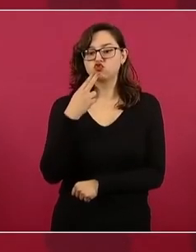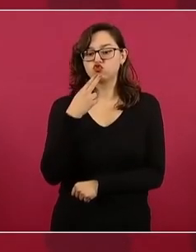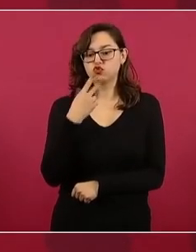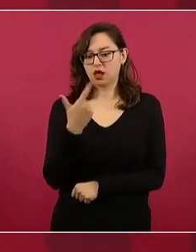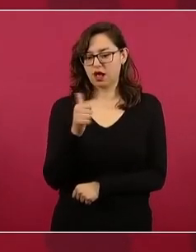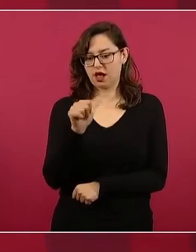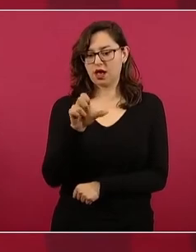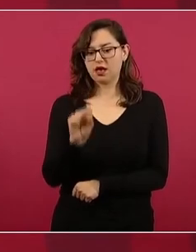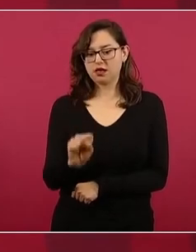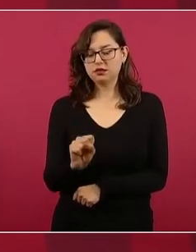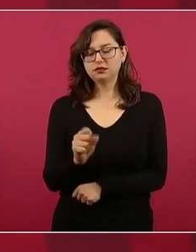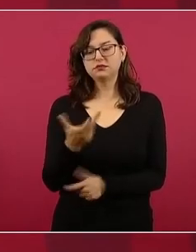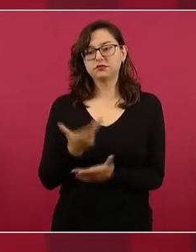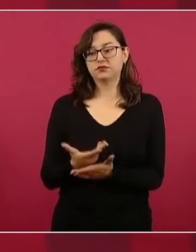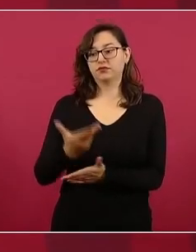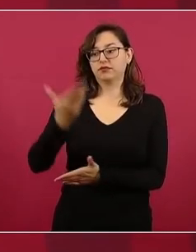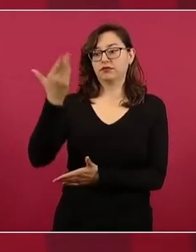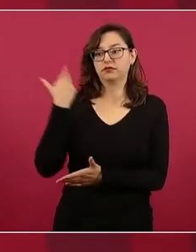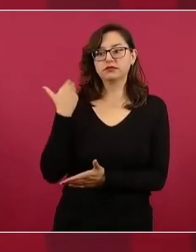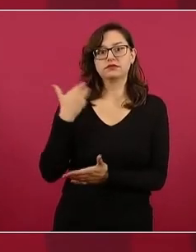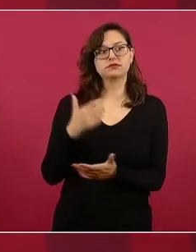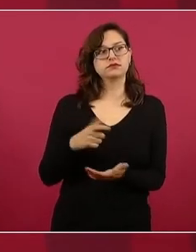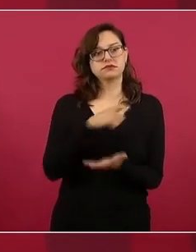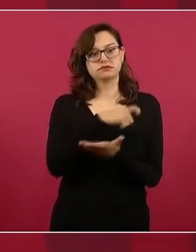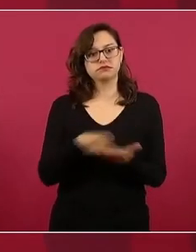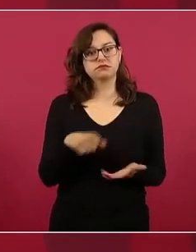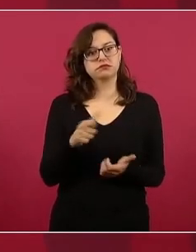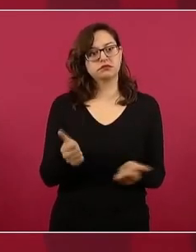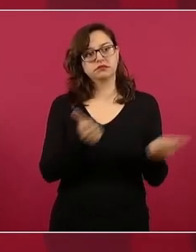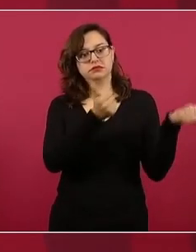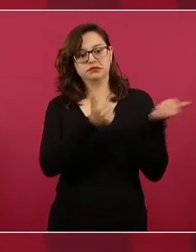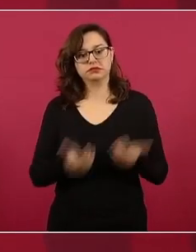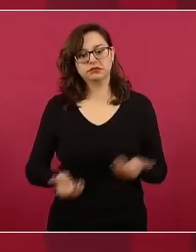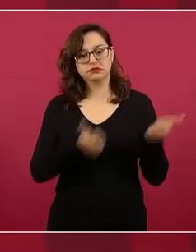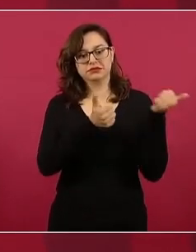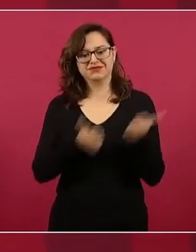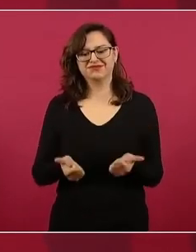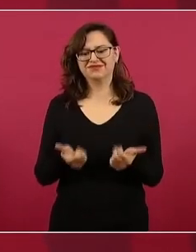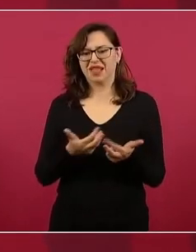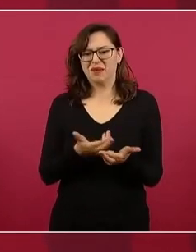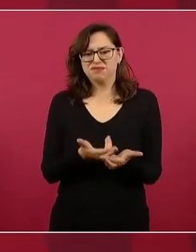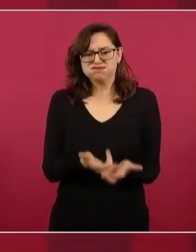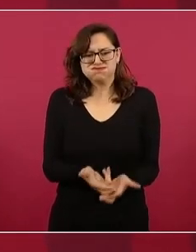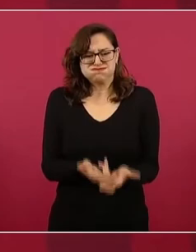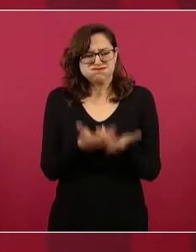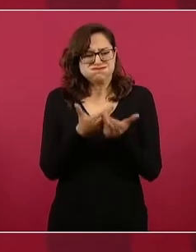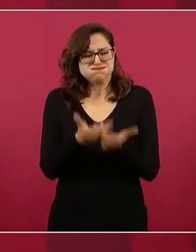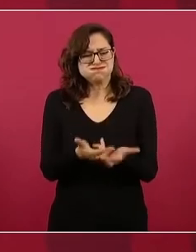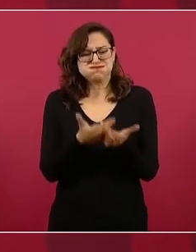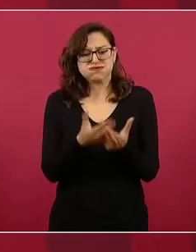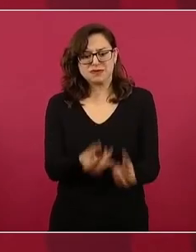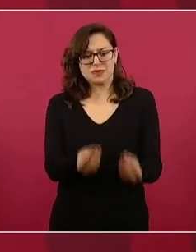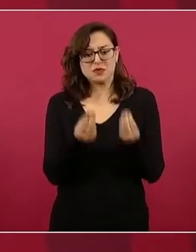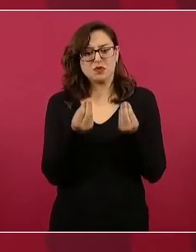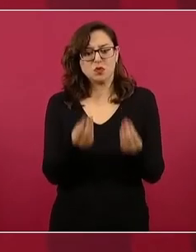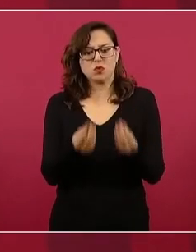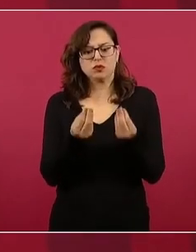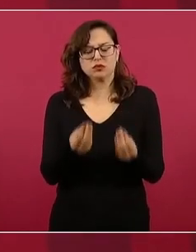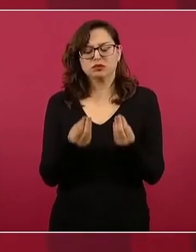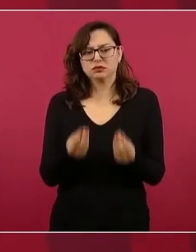y se está procurando que se utilice ese gas,